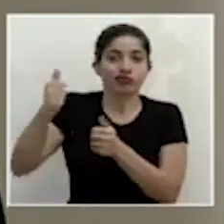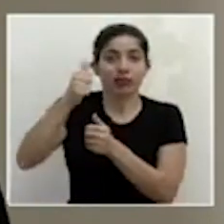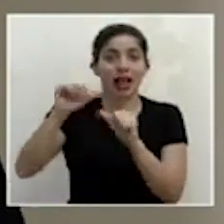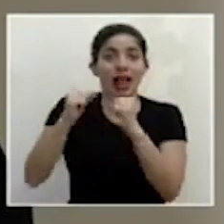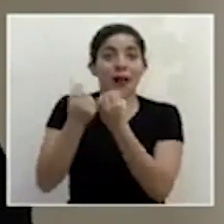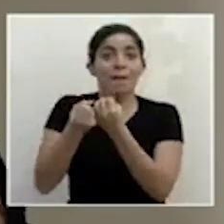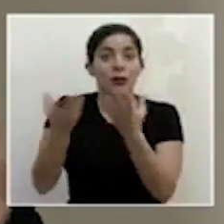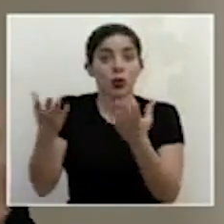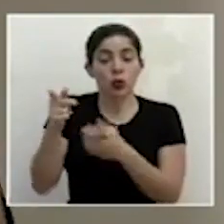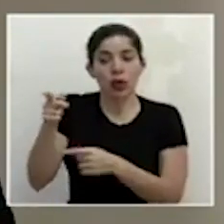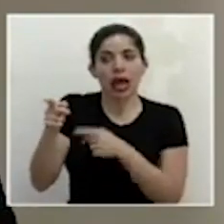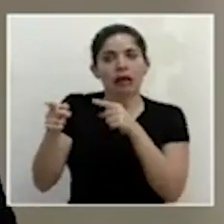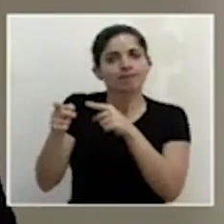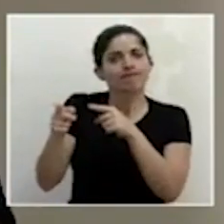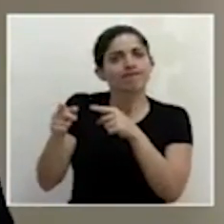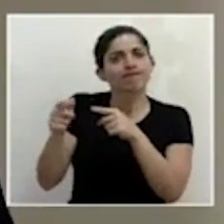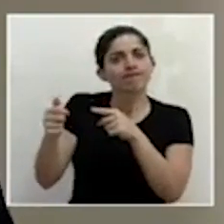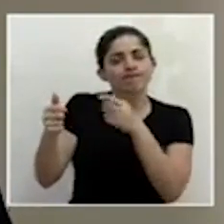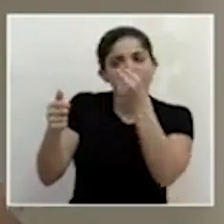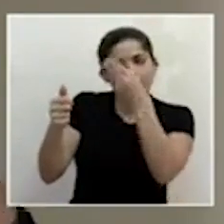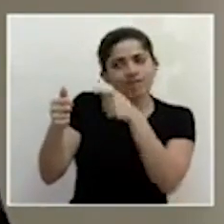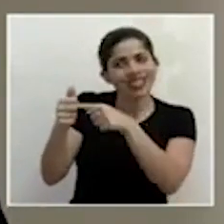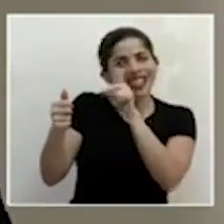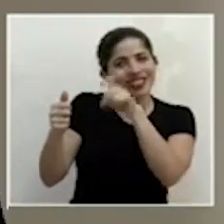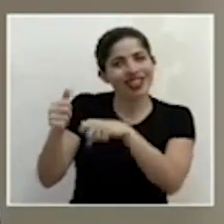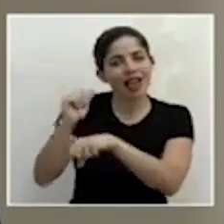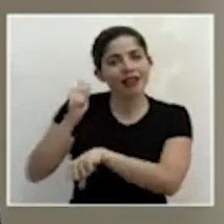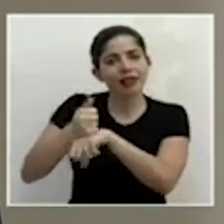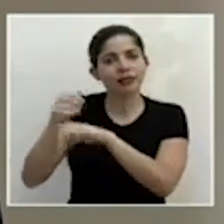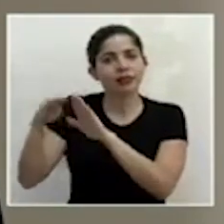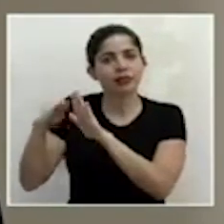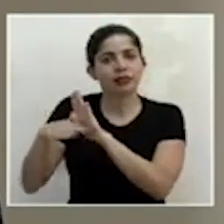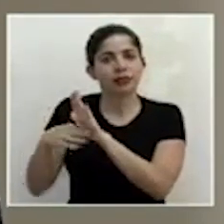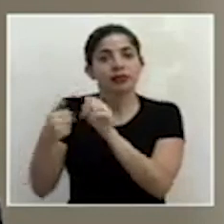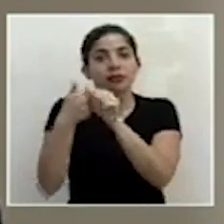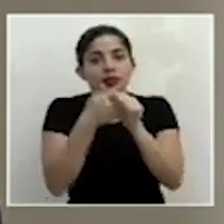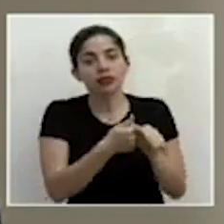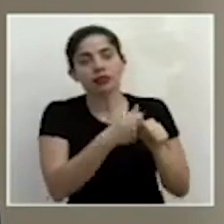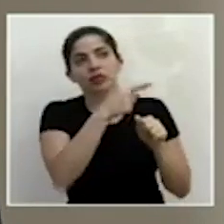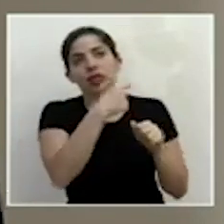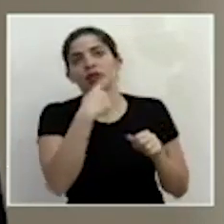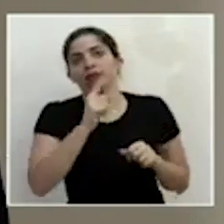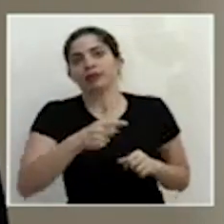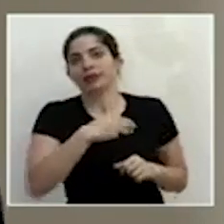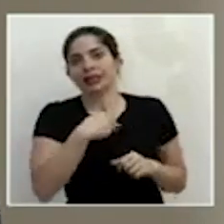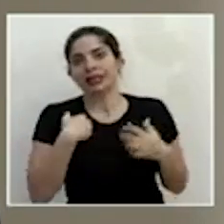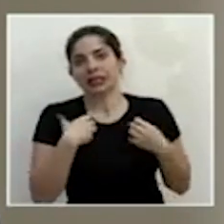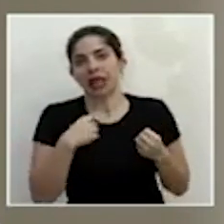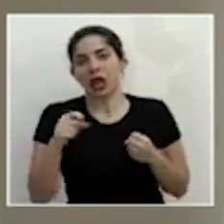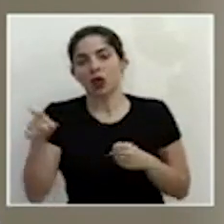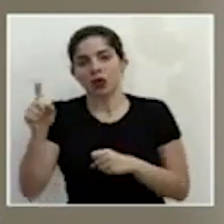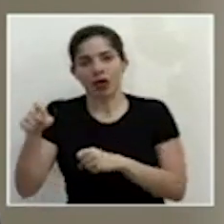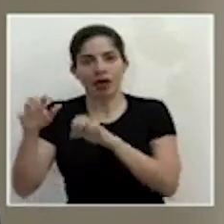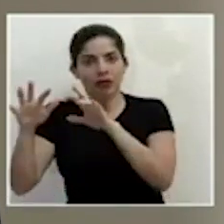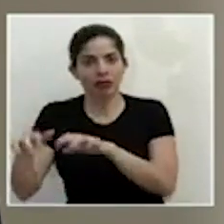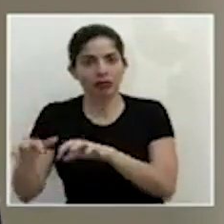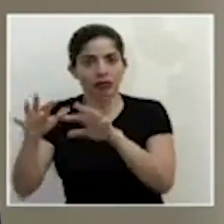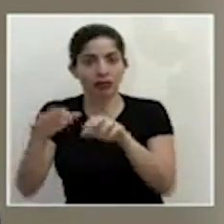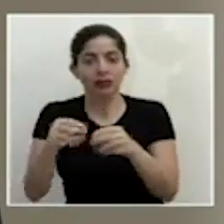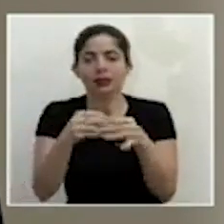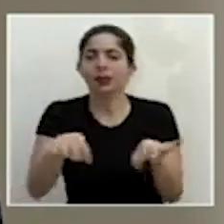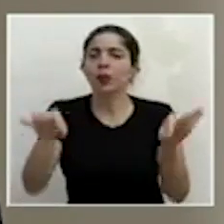público a desarrollar esos protocolos con base en lineamientos del Ministerio de Salud. Es muy importante